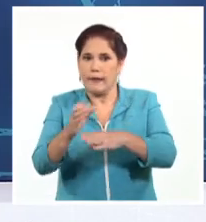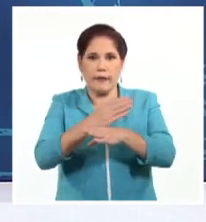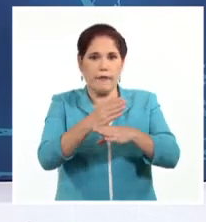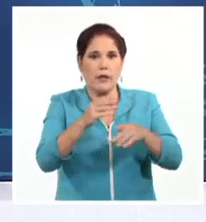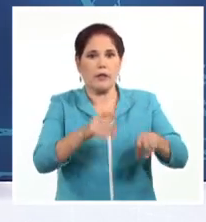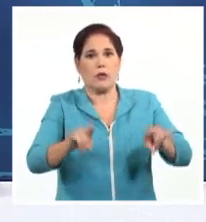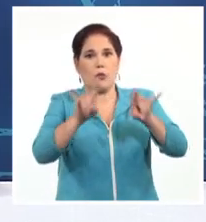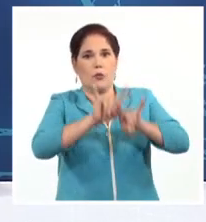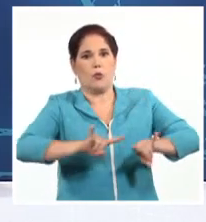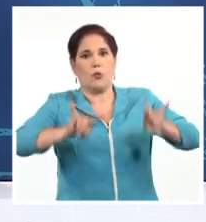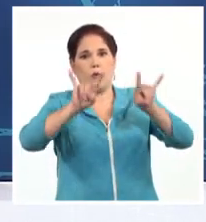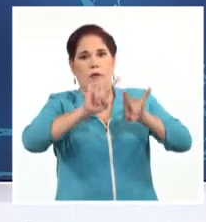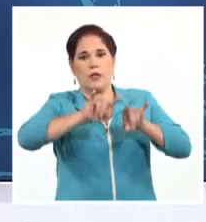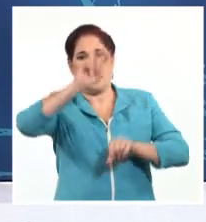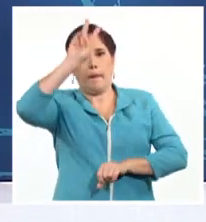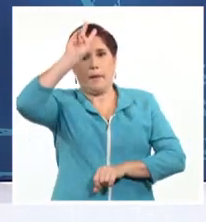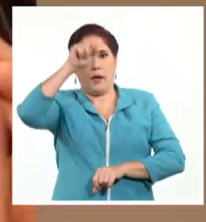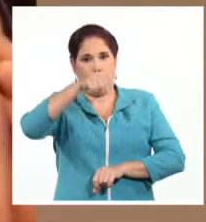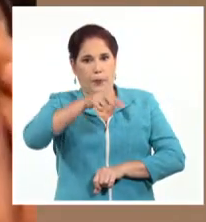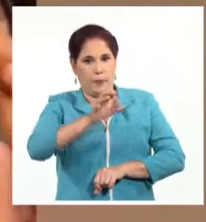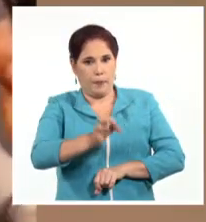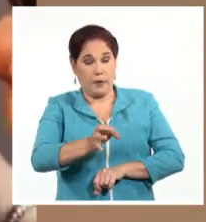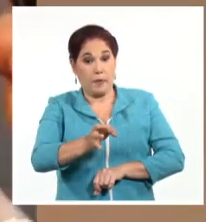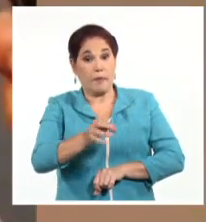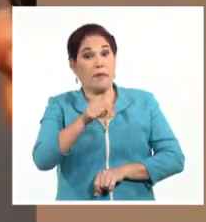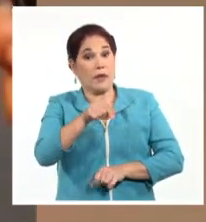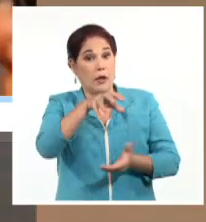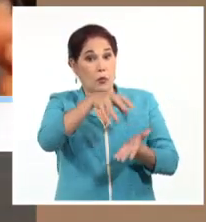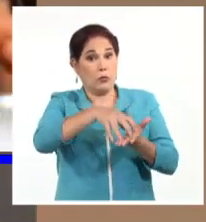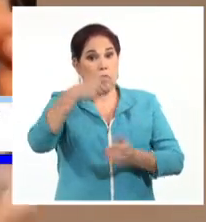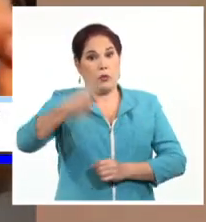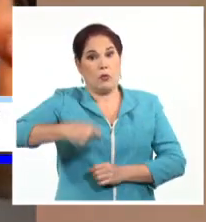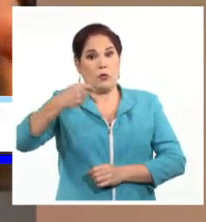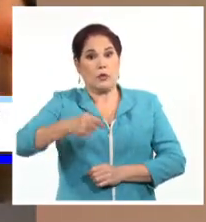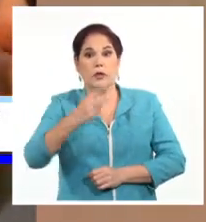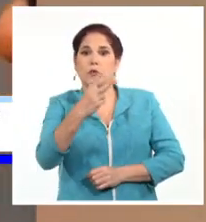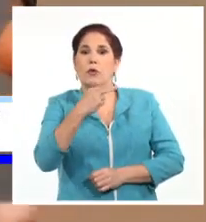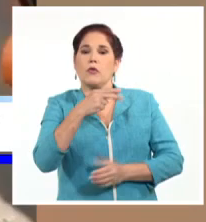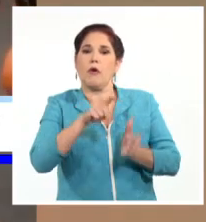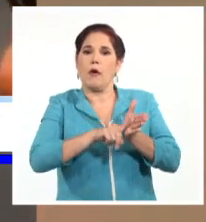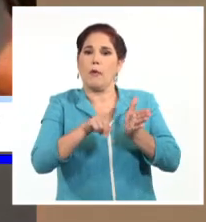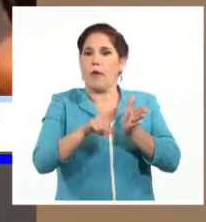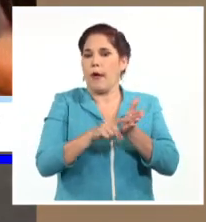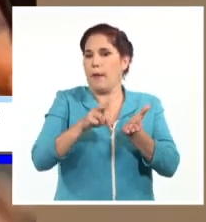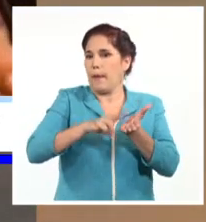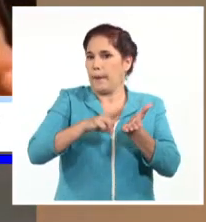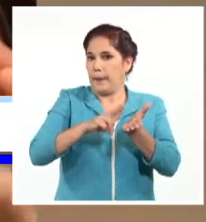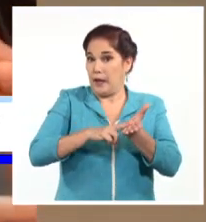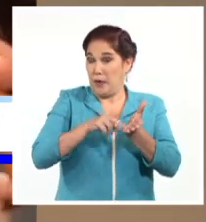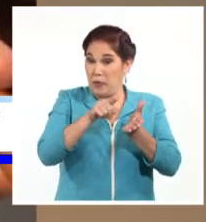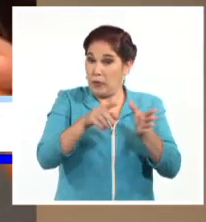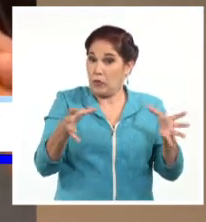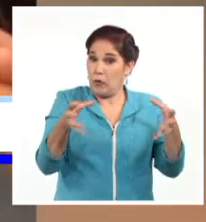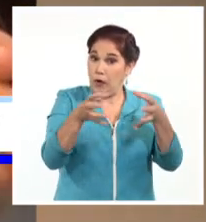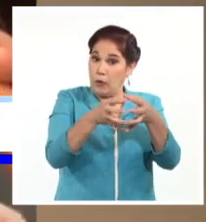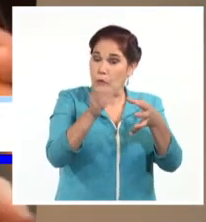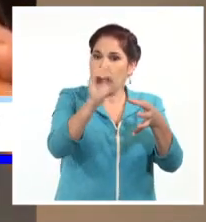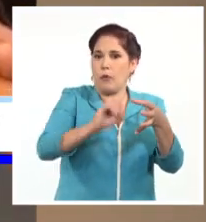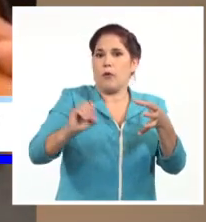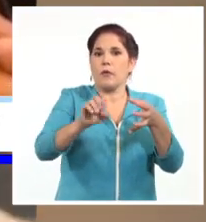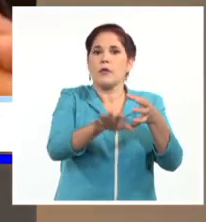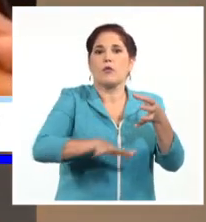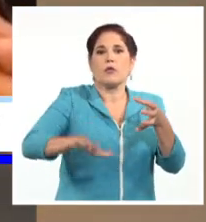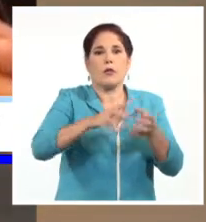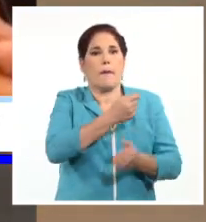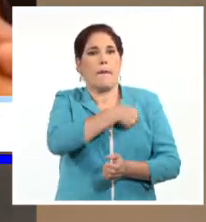la Universidad de San Marcos en Lima. En la Suprema Corte de Justicia, dos abogados miembros de la organización, que agrupa a organismos de la sociedad